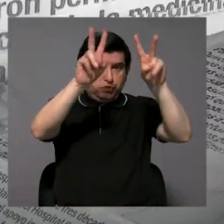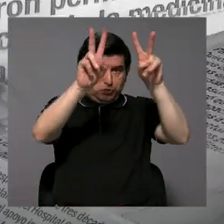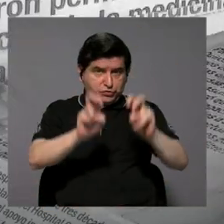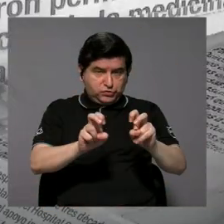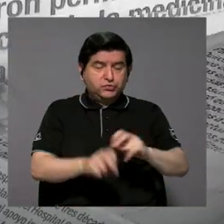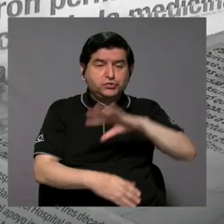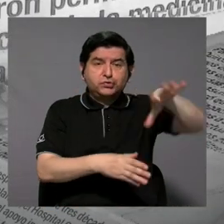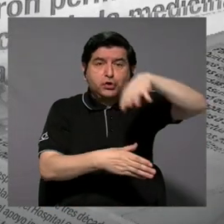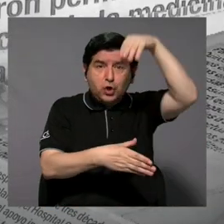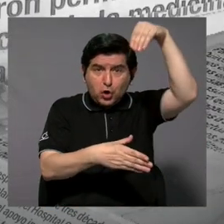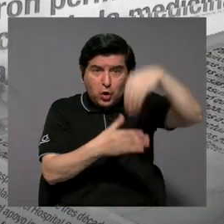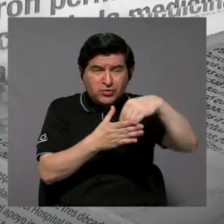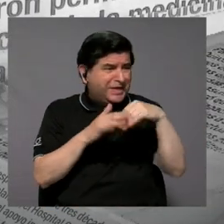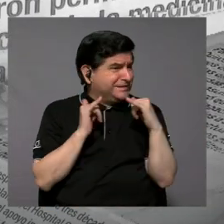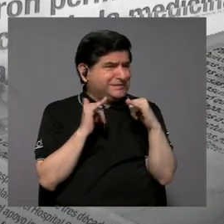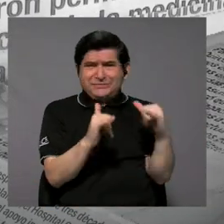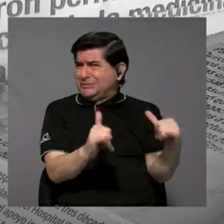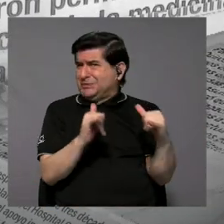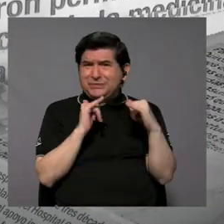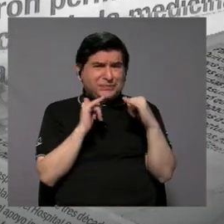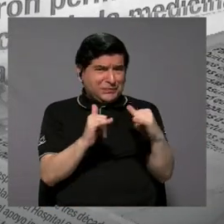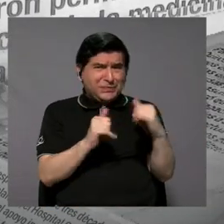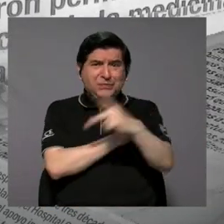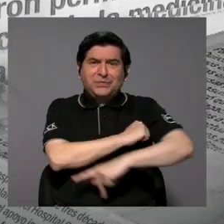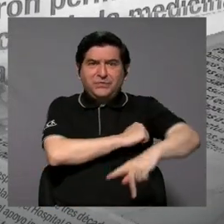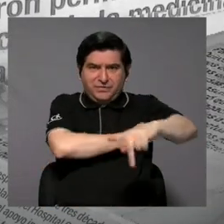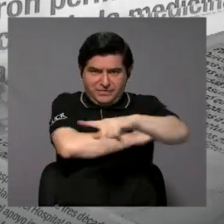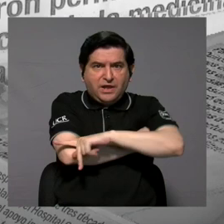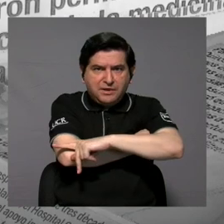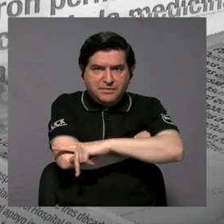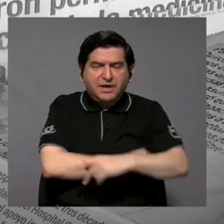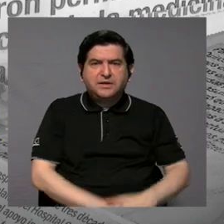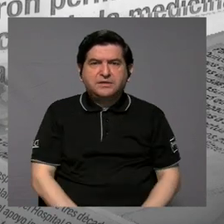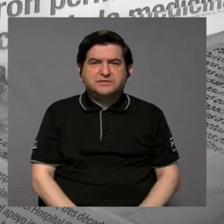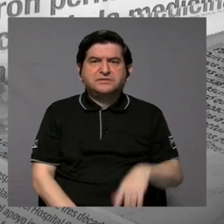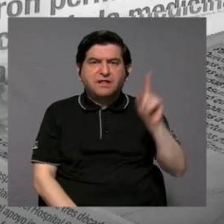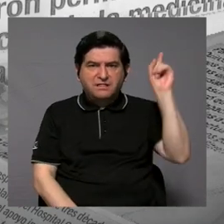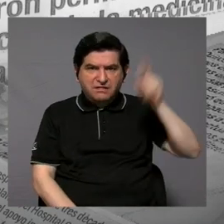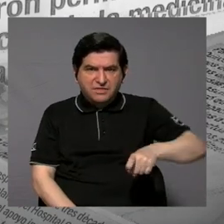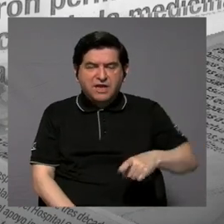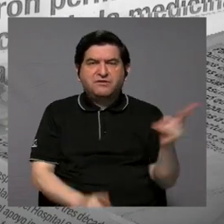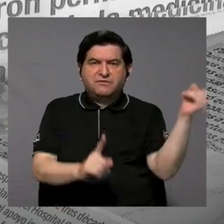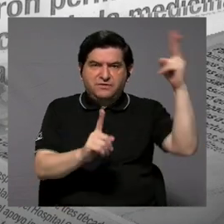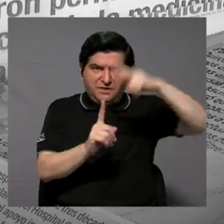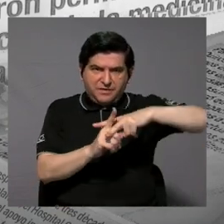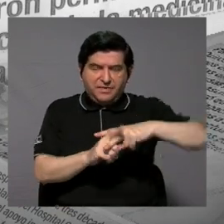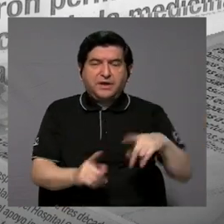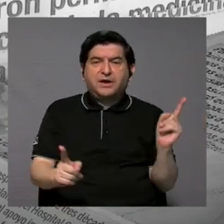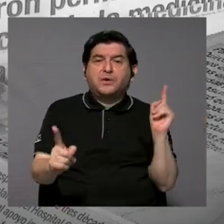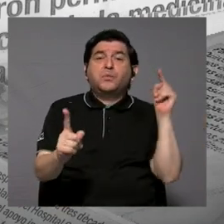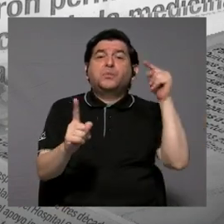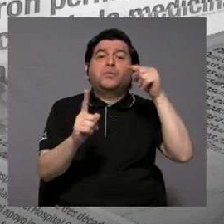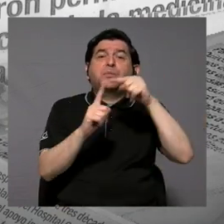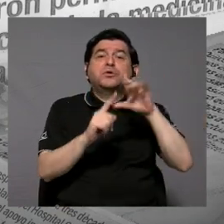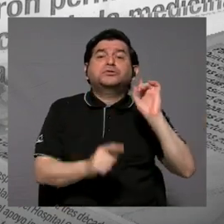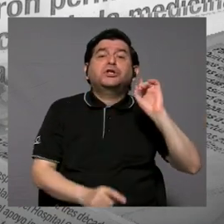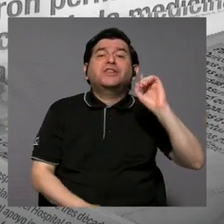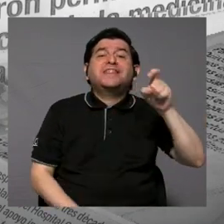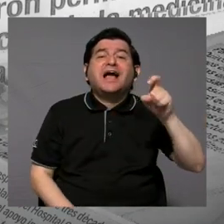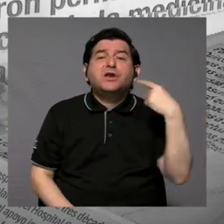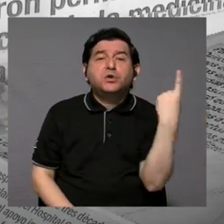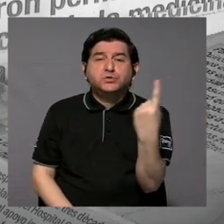pruebas en el contexto tan desigual que vive este país, estas pruebas deberían ser aplicadas con propósito de